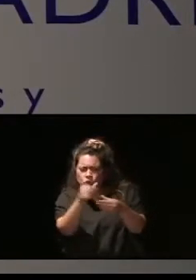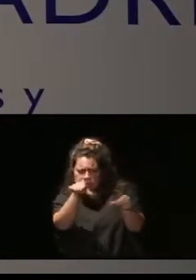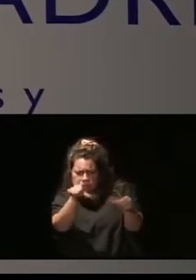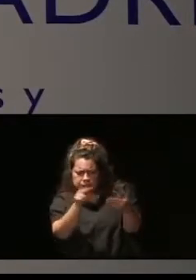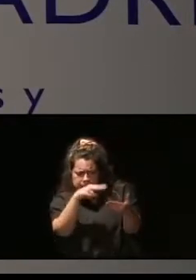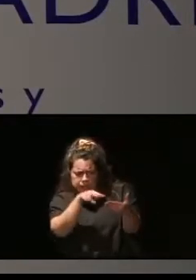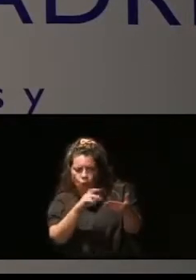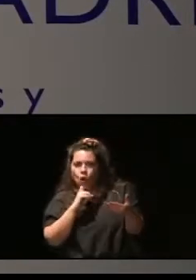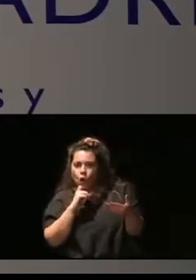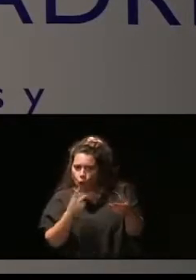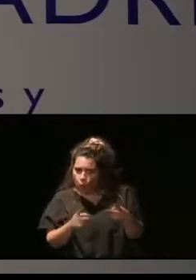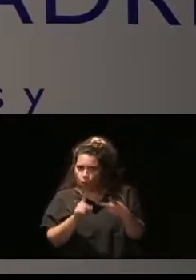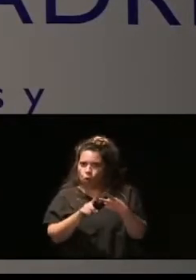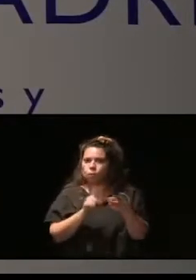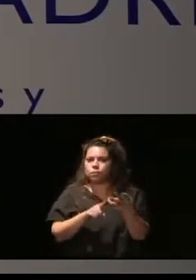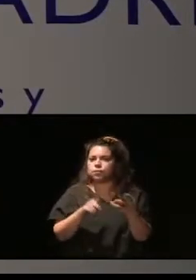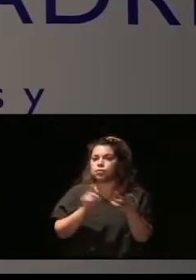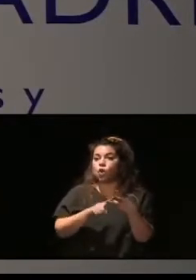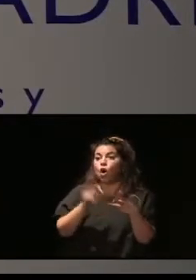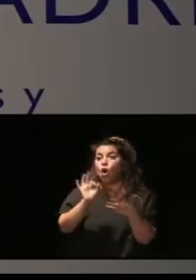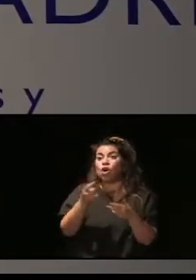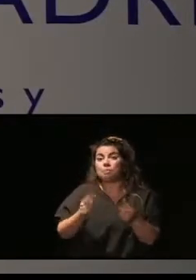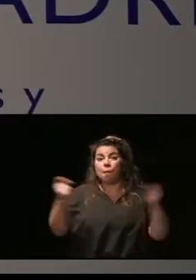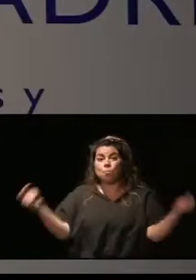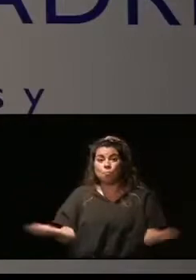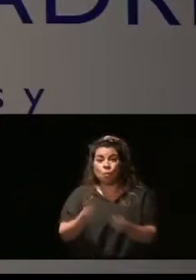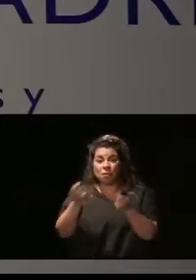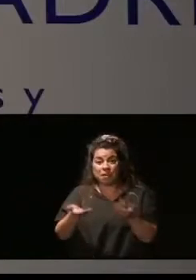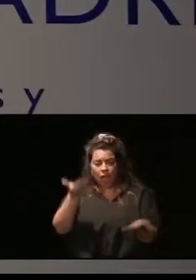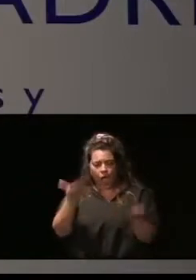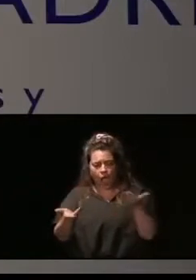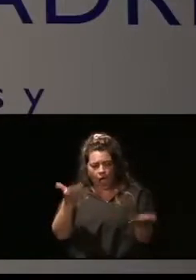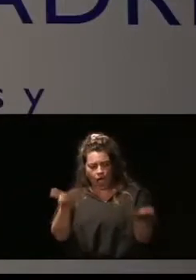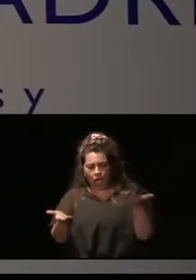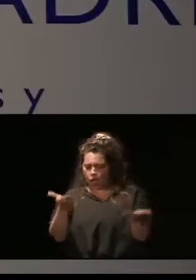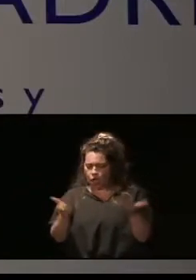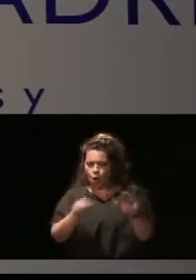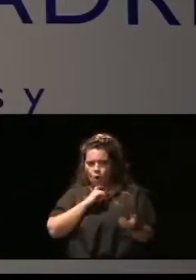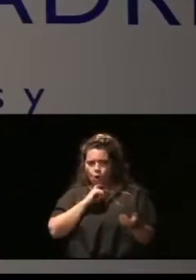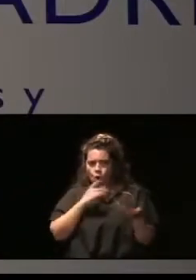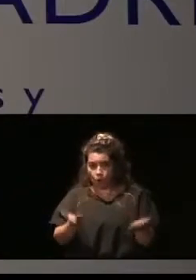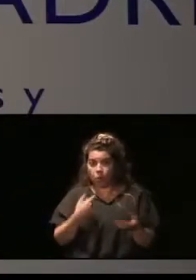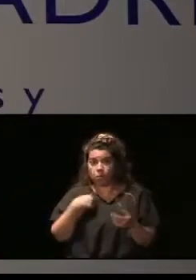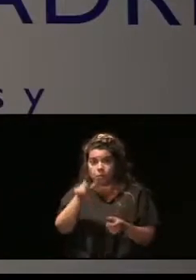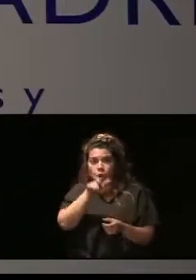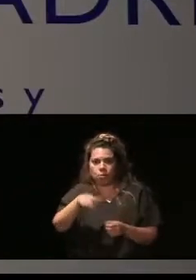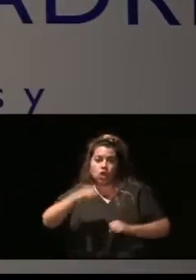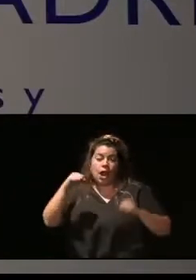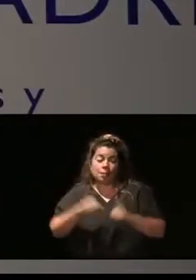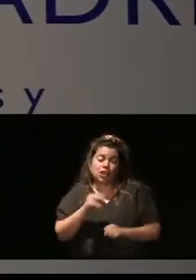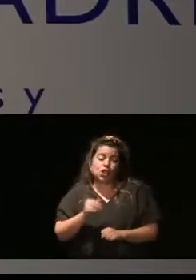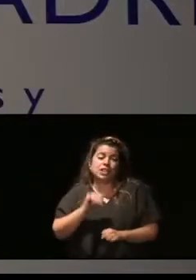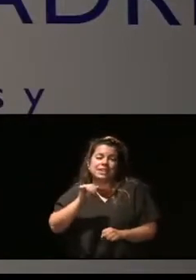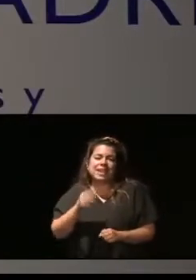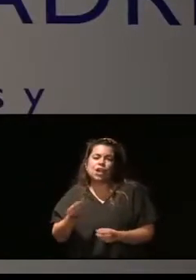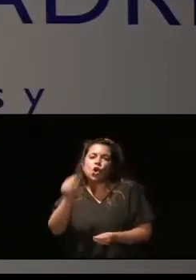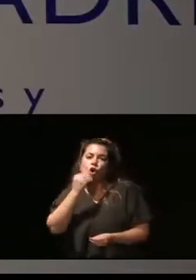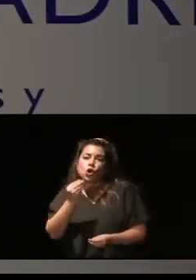saber contrastar la publicidad. La llama Las personas mayores y el consumo, esta guía,